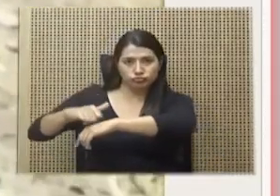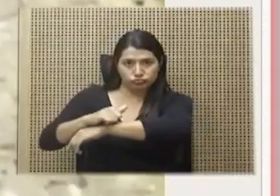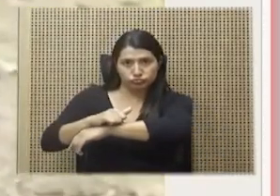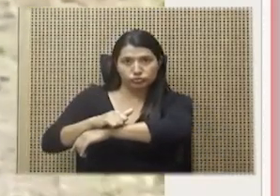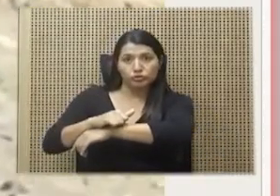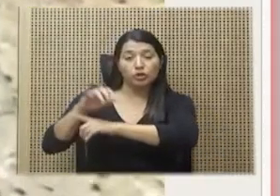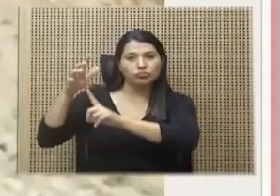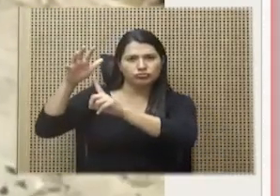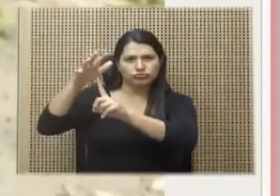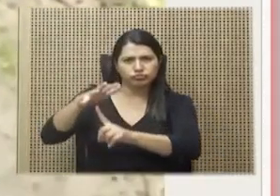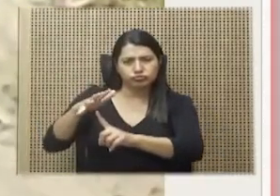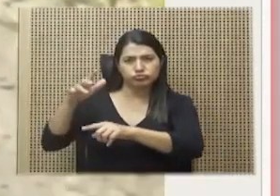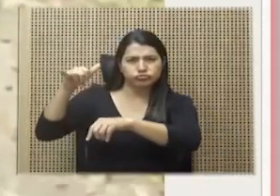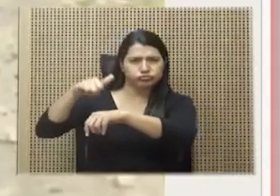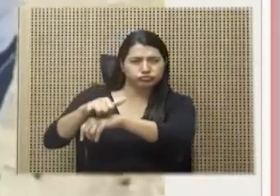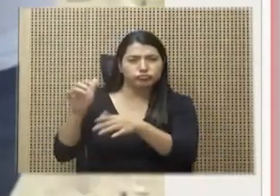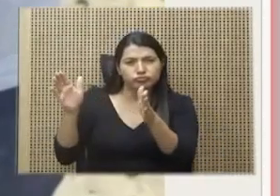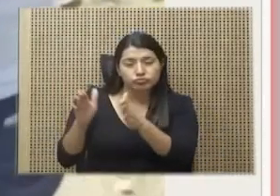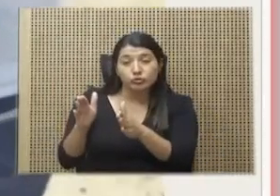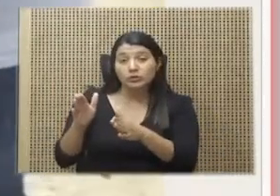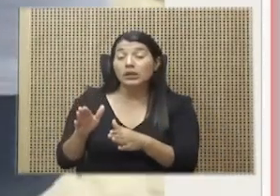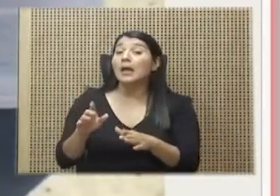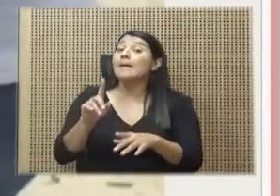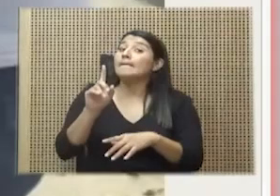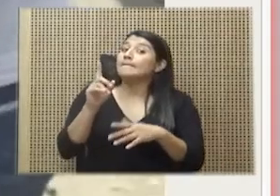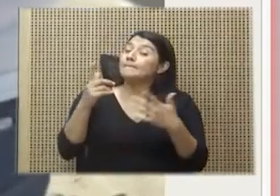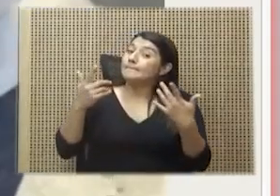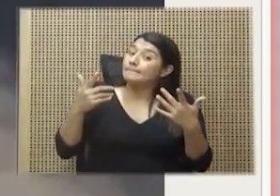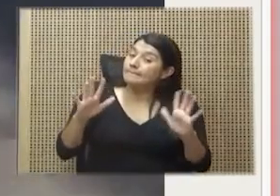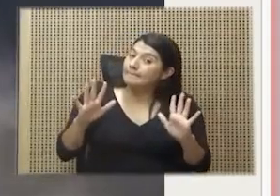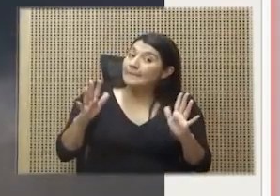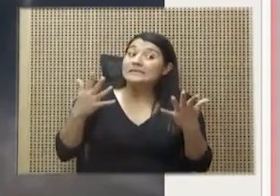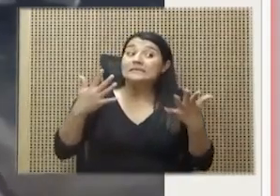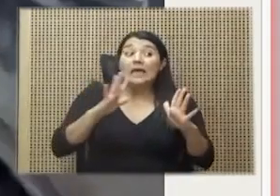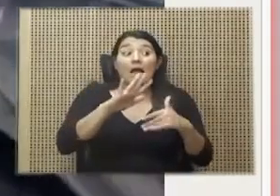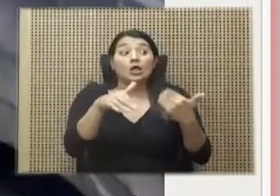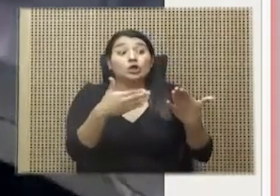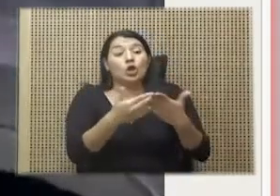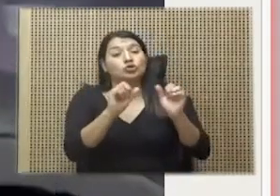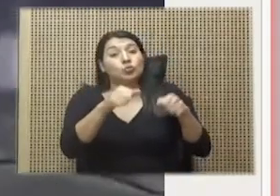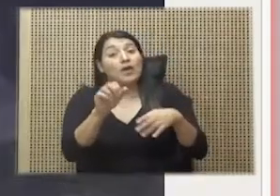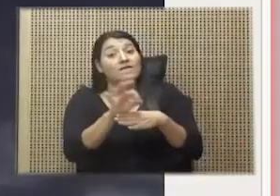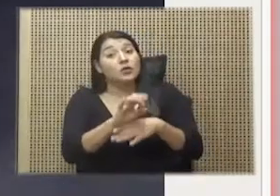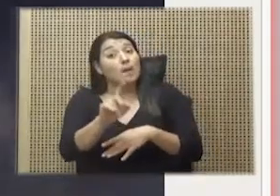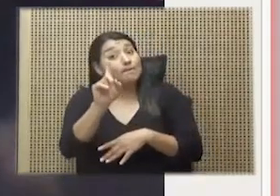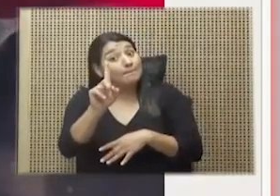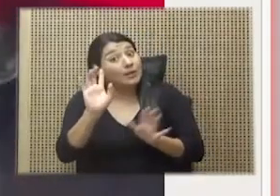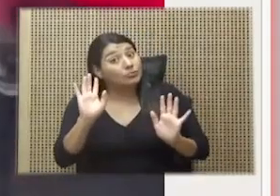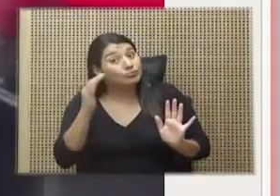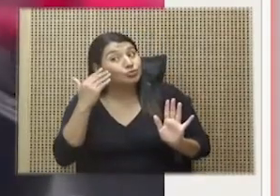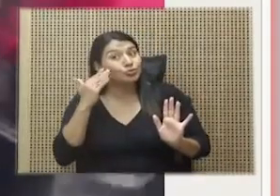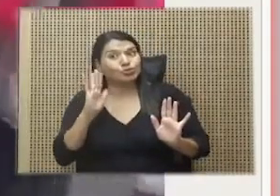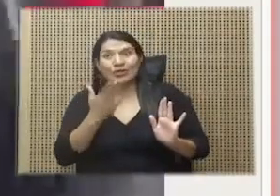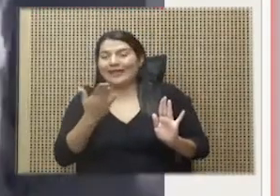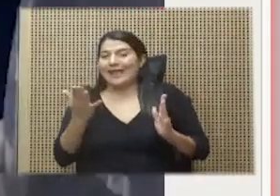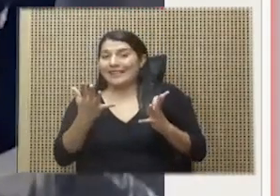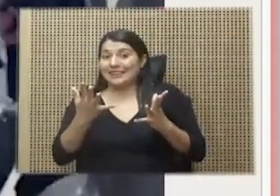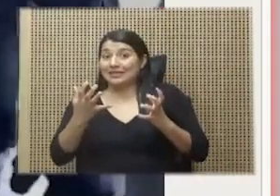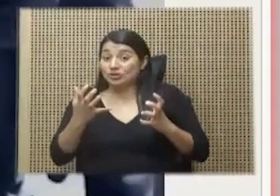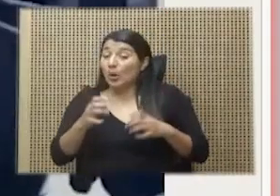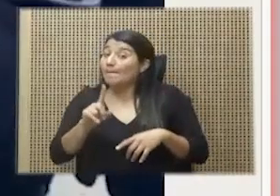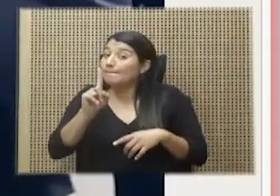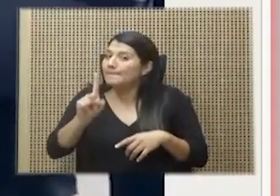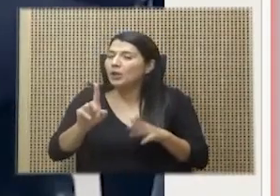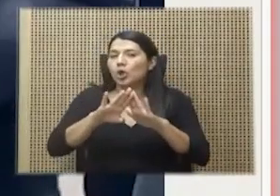operación si no fuera por el freno, quién sabe con qué intenciones, de la Contraloría. Gracias a una gestión